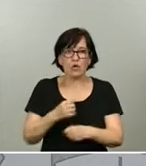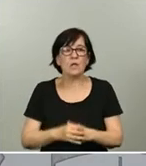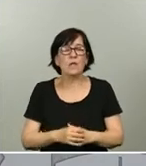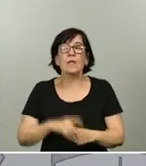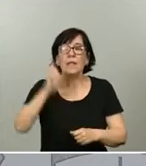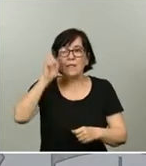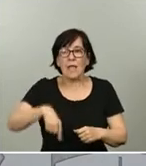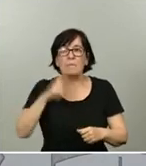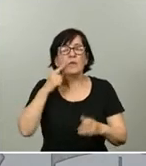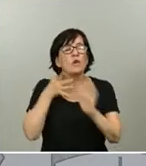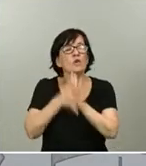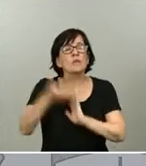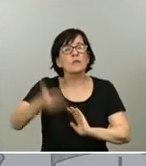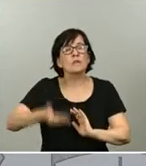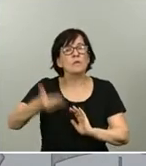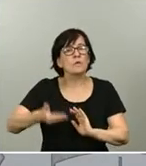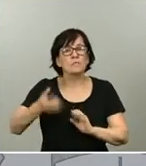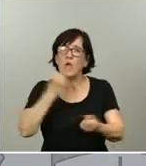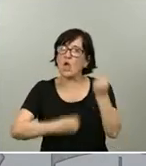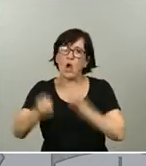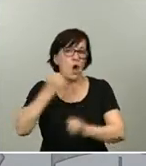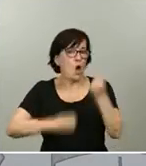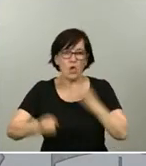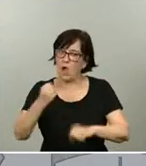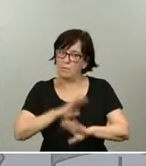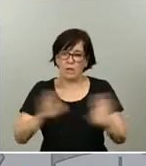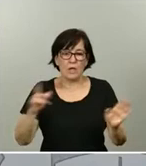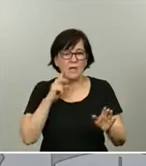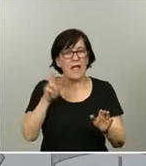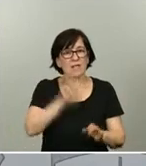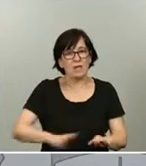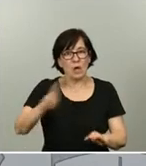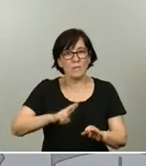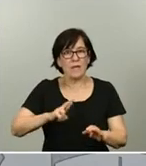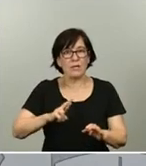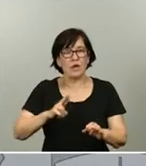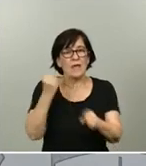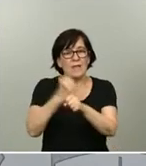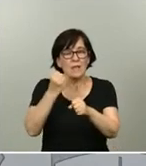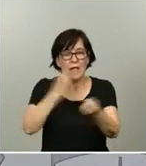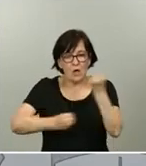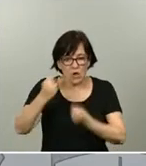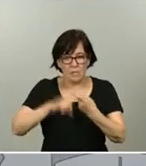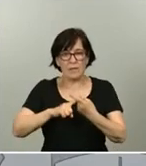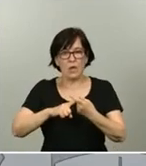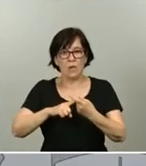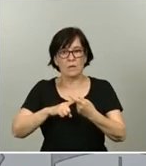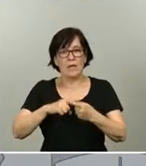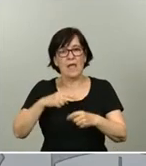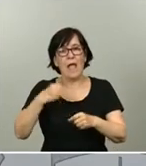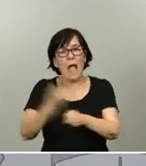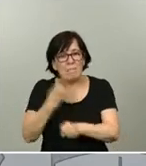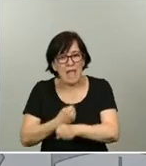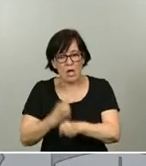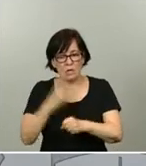significado económico rotundo, significa recuperación de la actividad económica, significa recuperación del empleo. En definitiva, reconstrucción